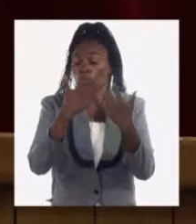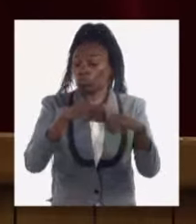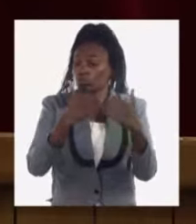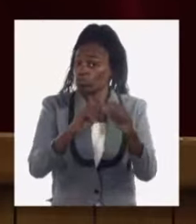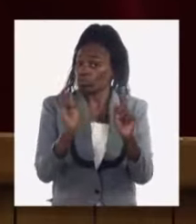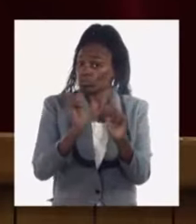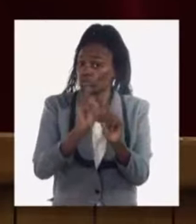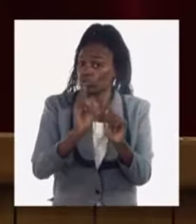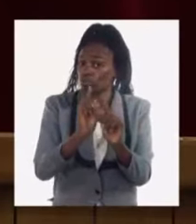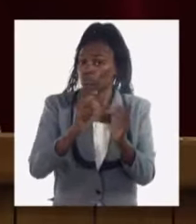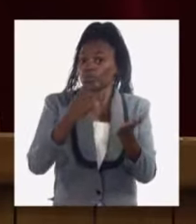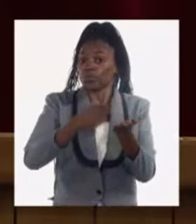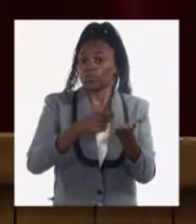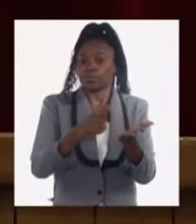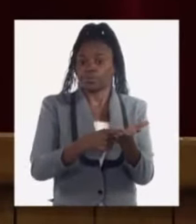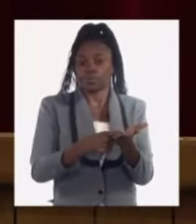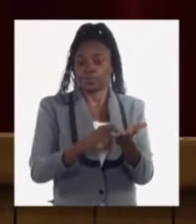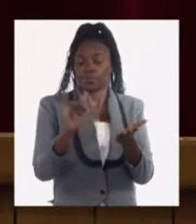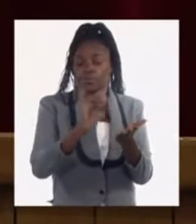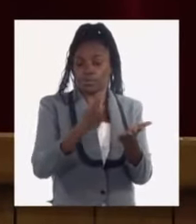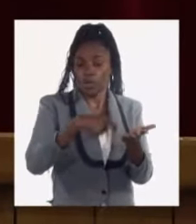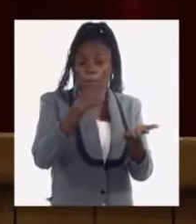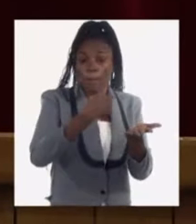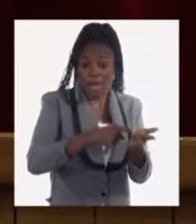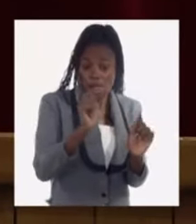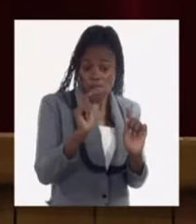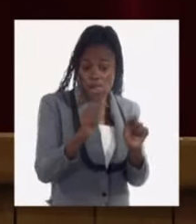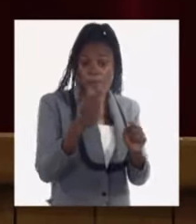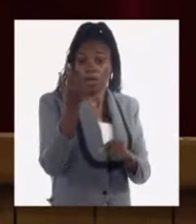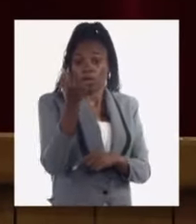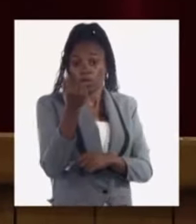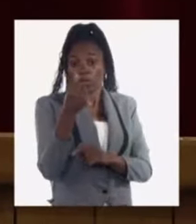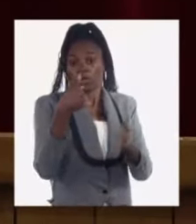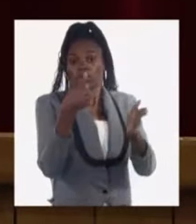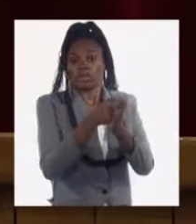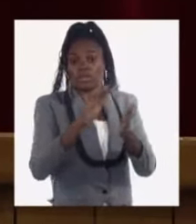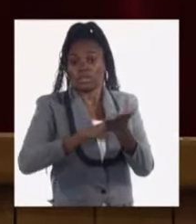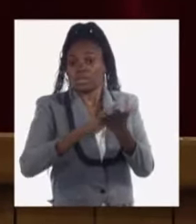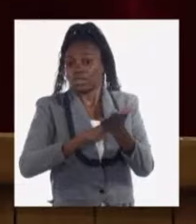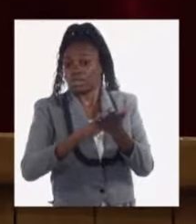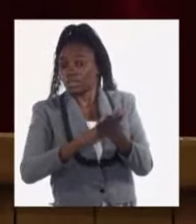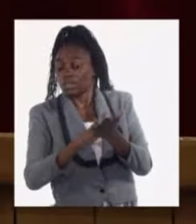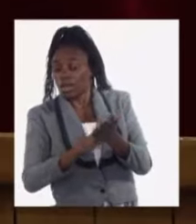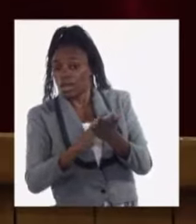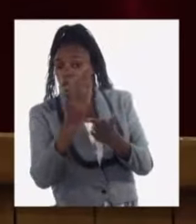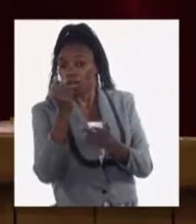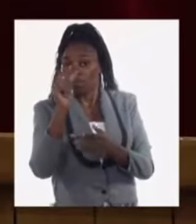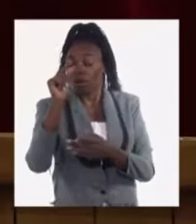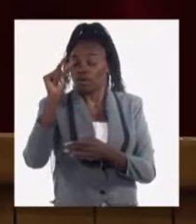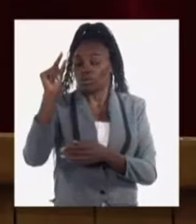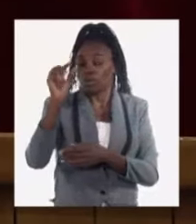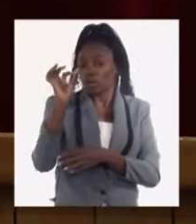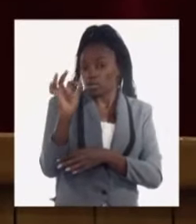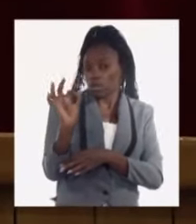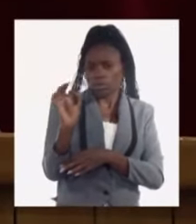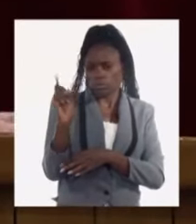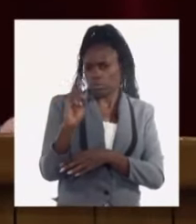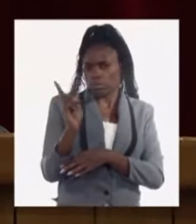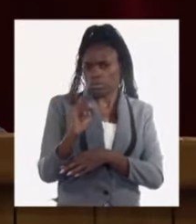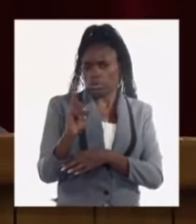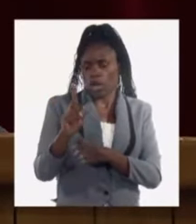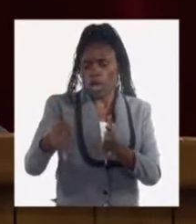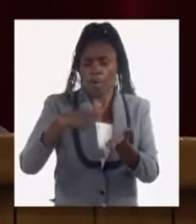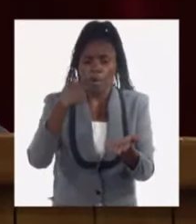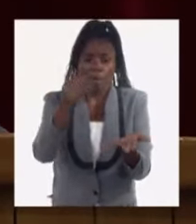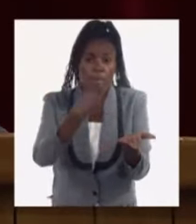lo tanto la emisión monetaria también tiene un impacto inflacionario en la economía. Nada en la economía es costo cero. Usted dice invierto,